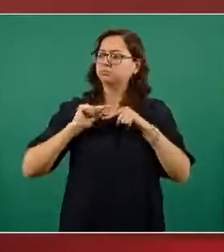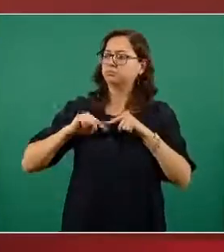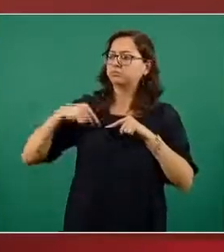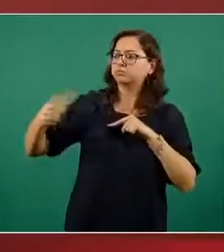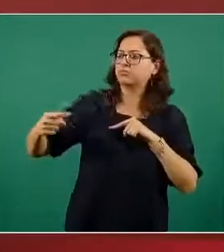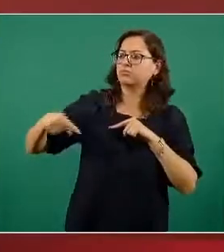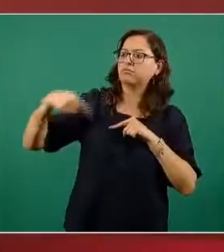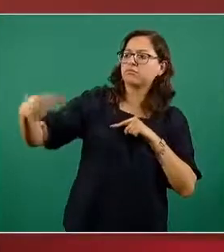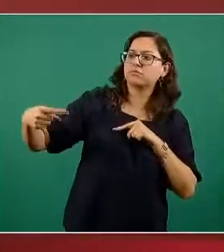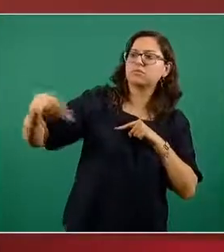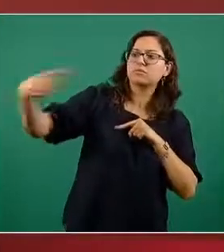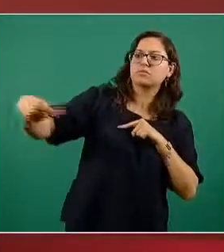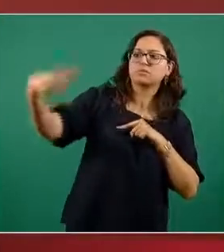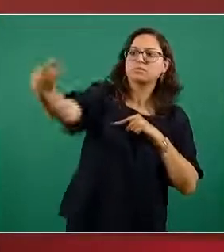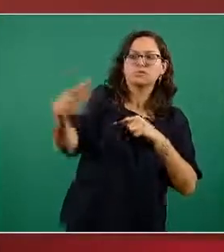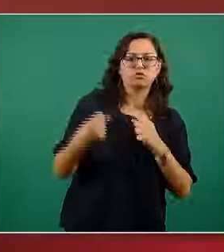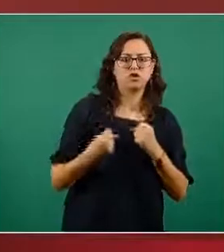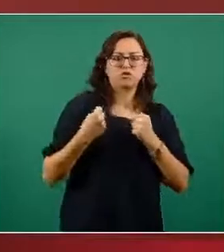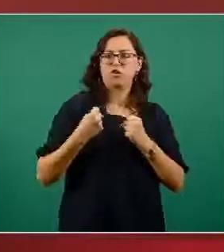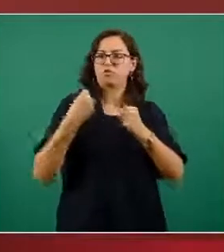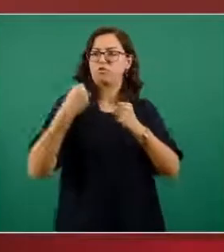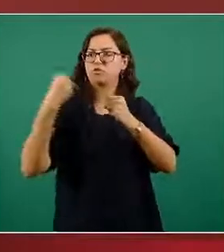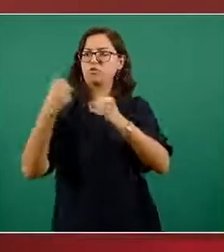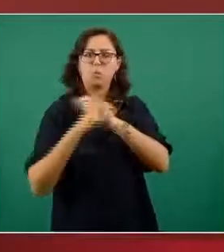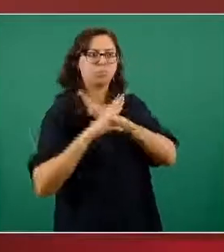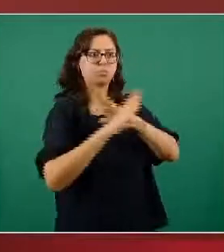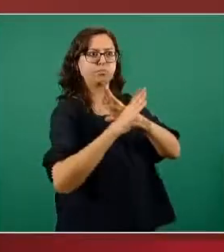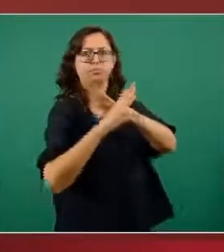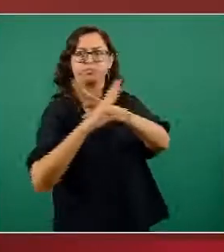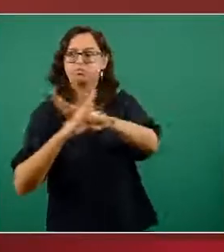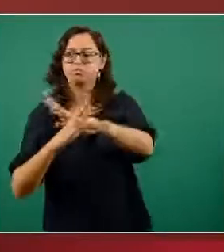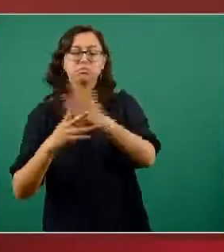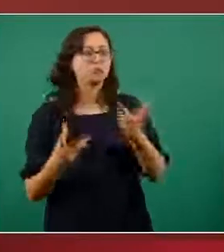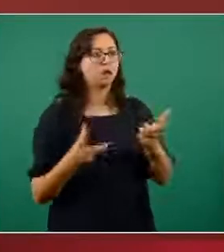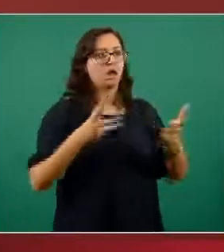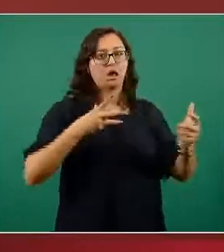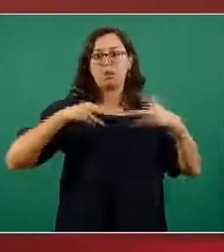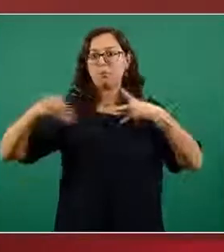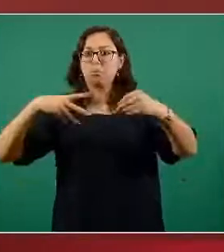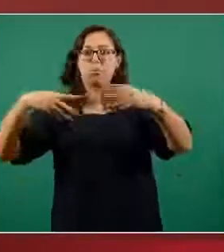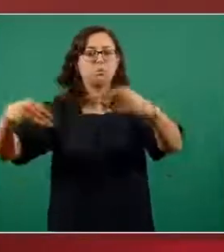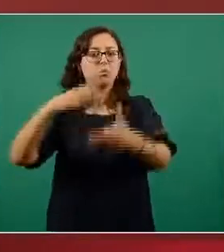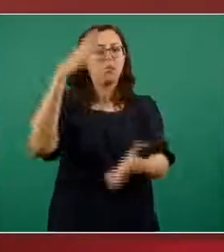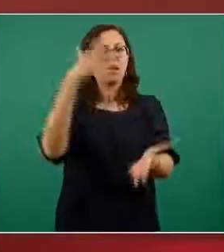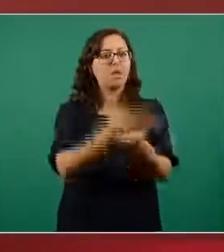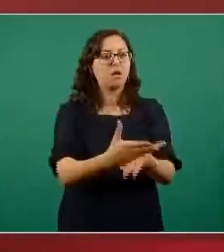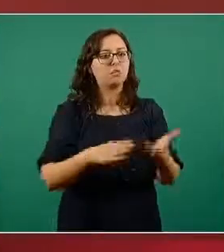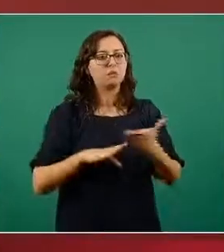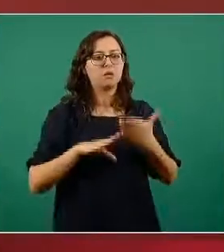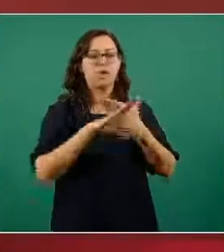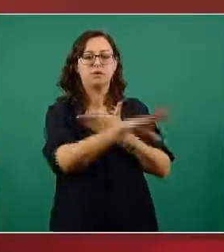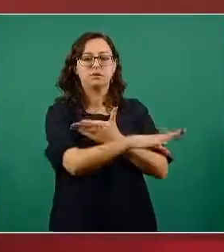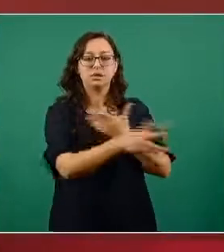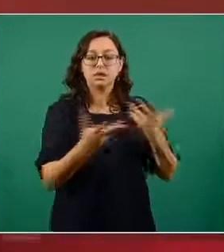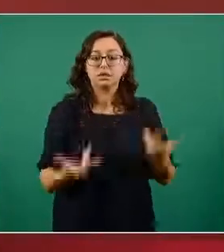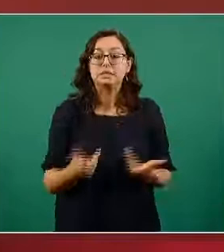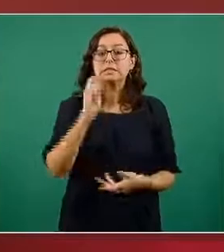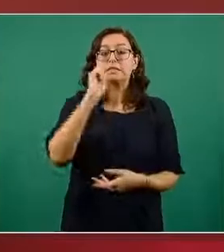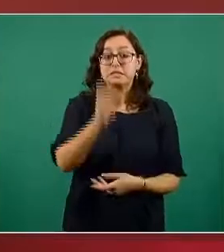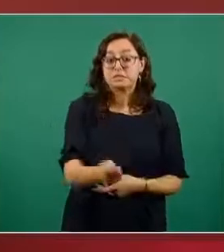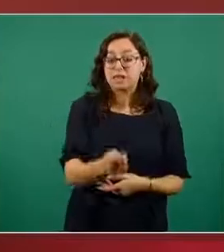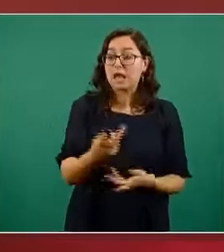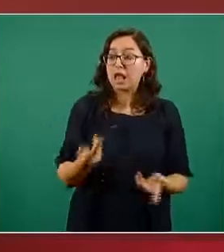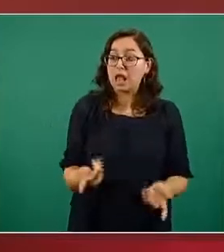se identifica que no se necesita que el 100% que la totalidad de las personas tengan anticuerpos o tengan